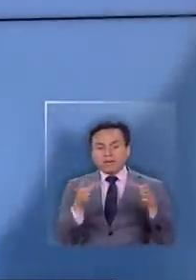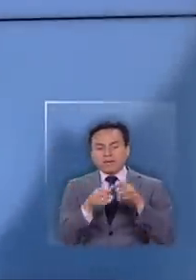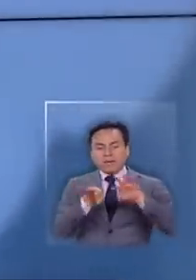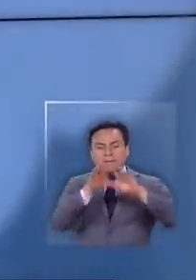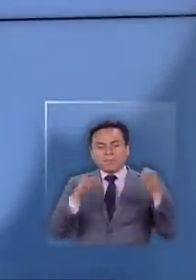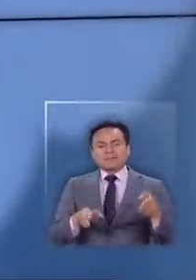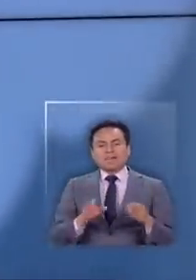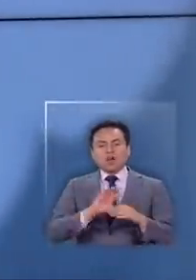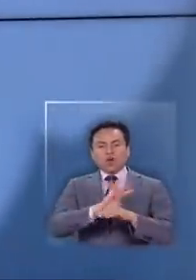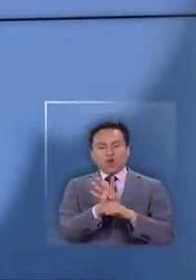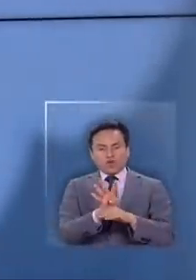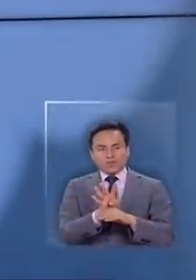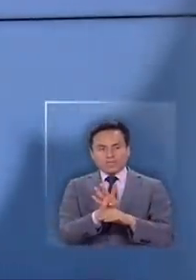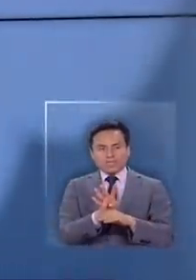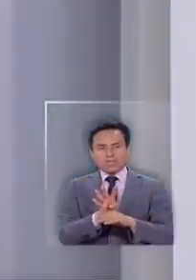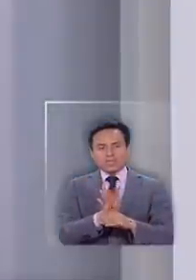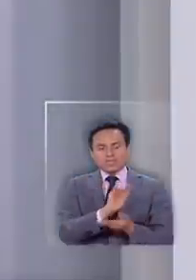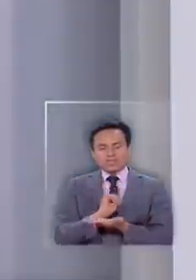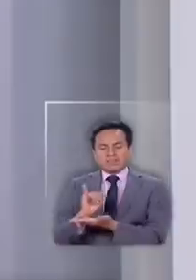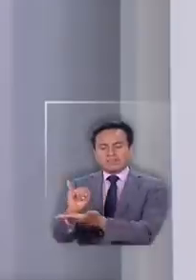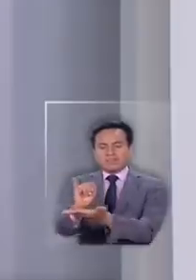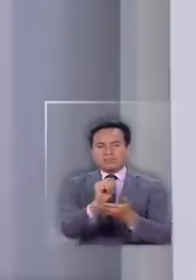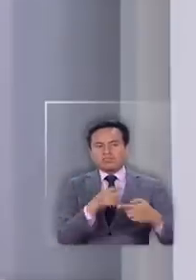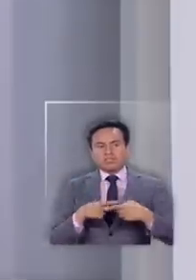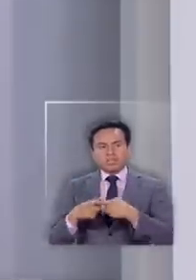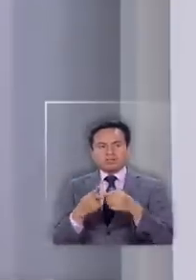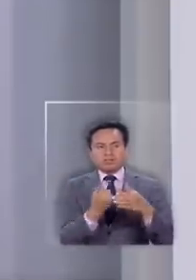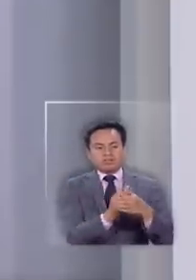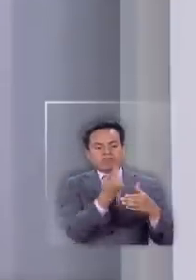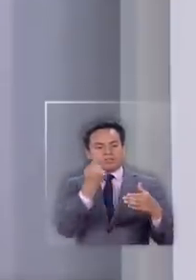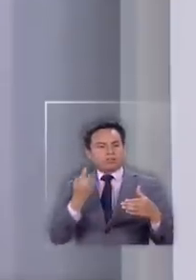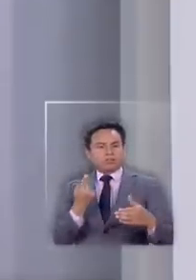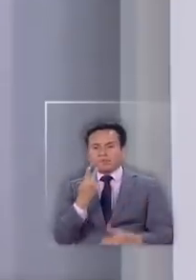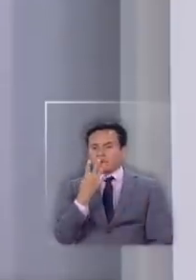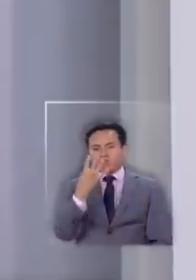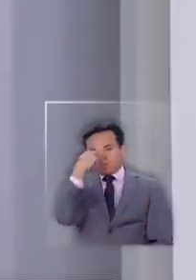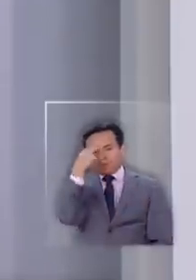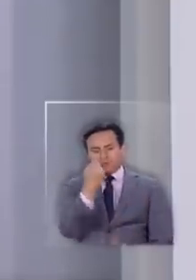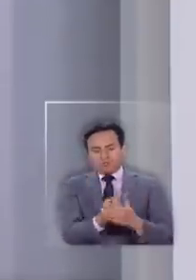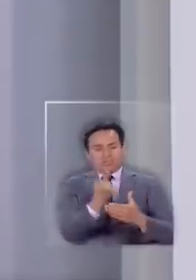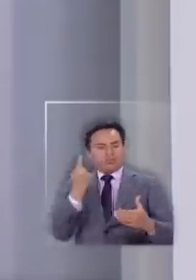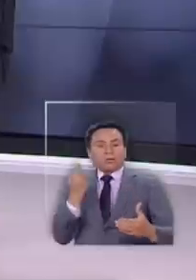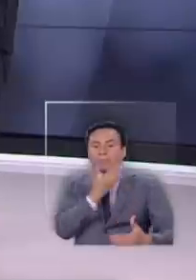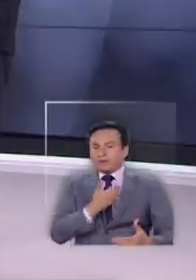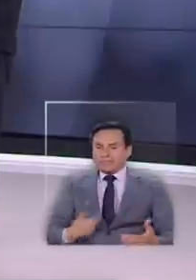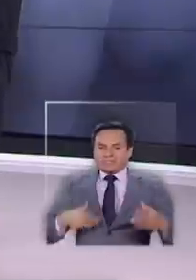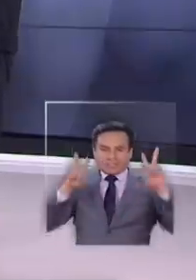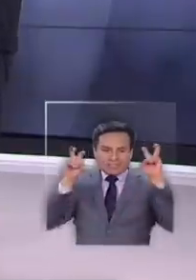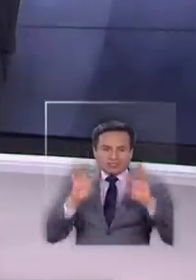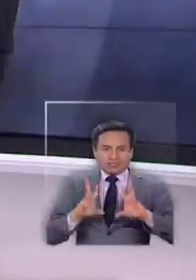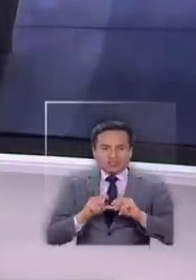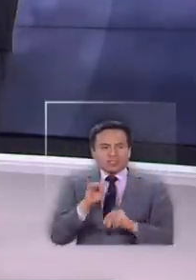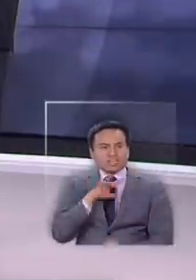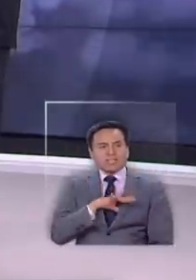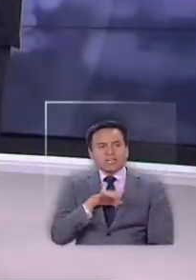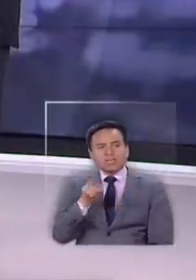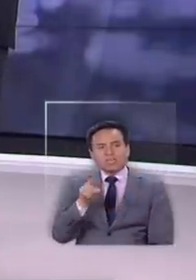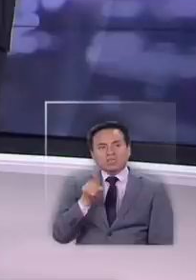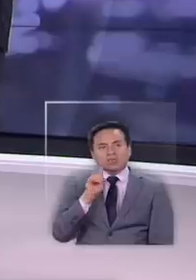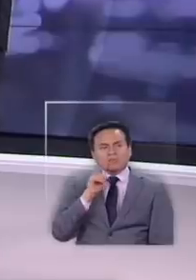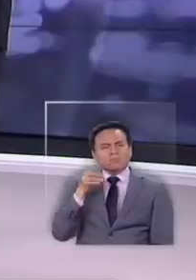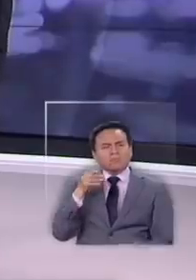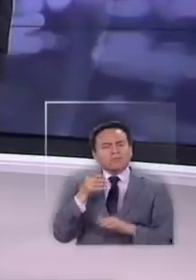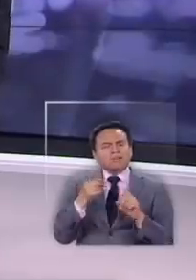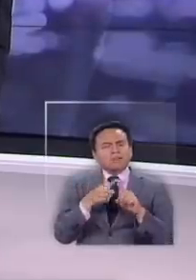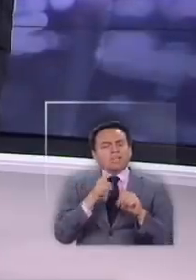mesa social de COVID. No, no la formo desde el 24 de marzo, porque dejé de ser presidente de la Asociación Chilena Municipal. Está participando